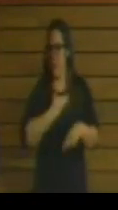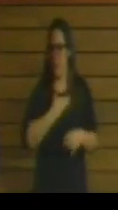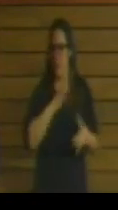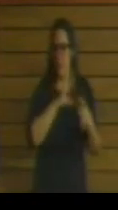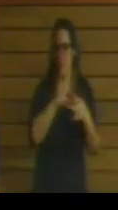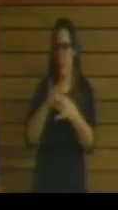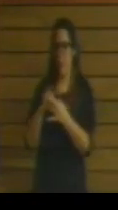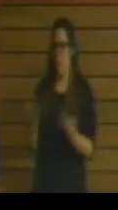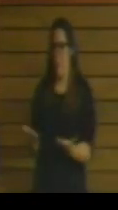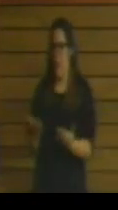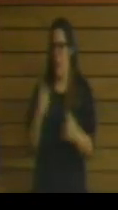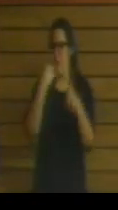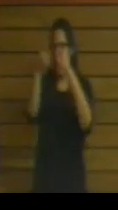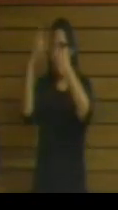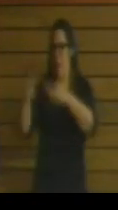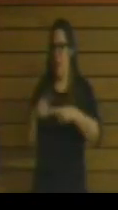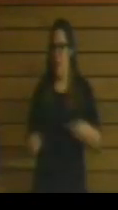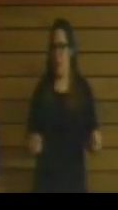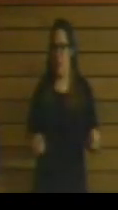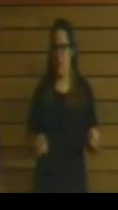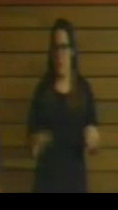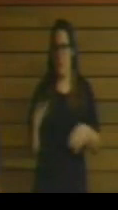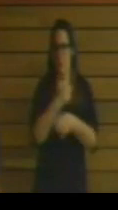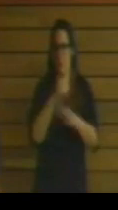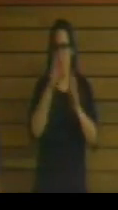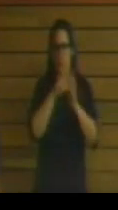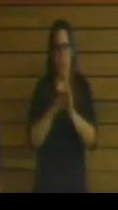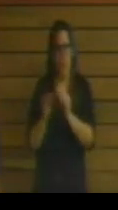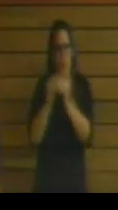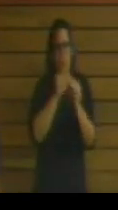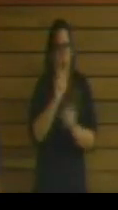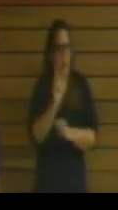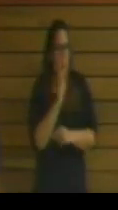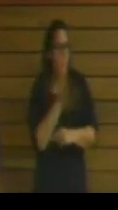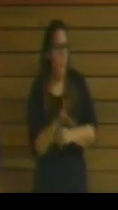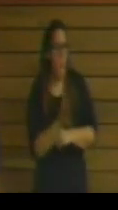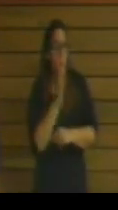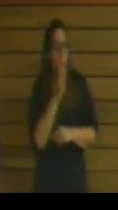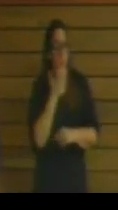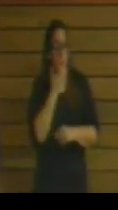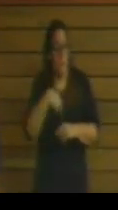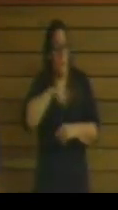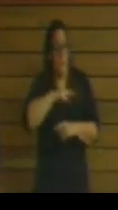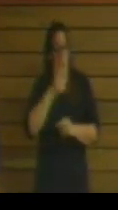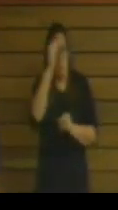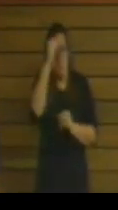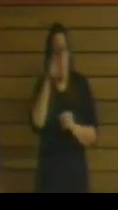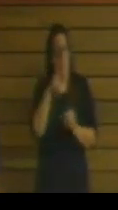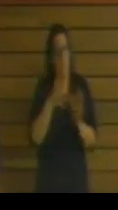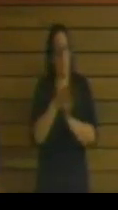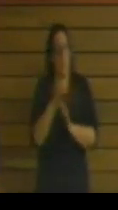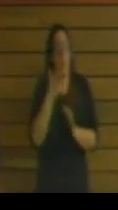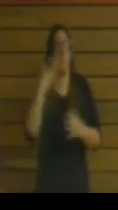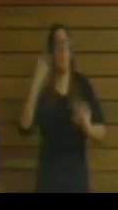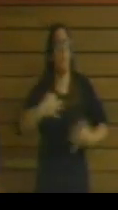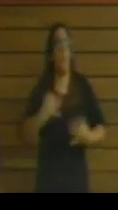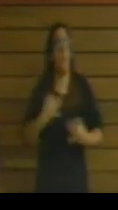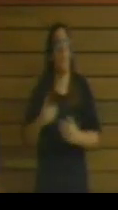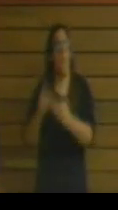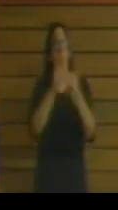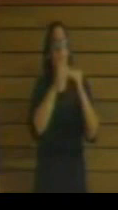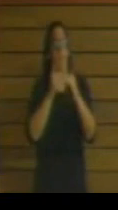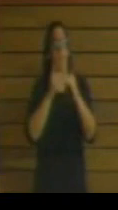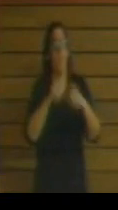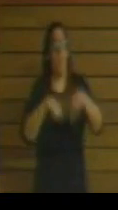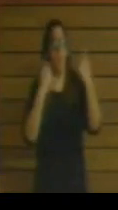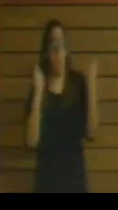Va a haber diferencias, no se van a regir por los mismos criterios, porque eso es desde nuestro punto de vista peligroso y rompería la equidad y la